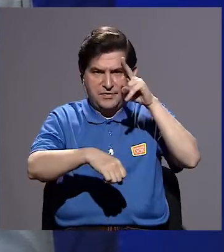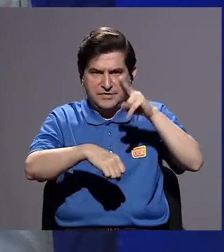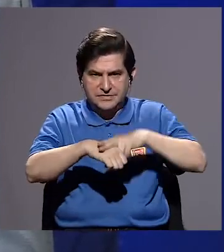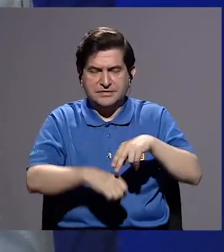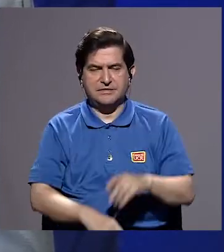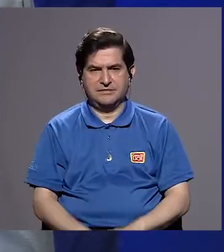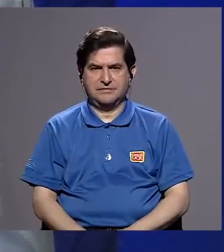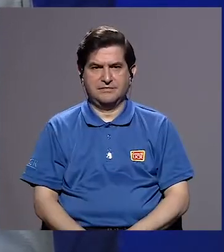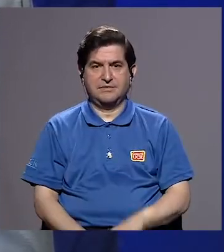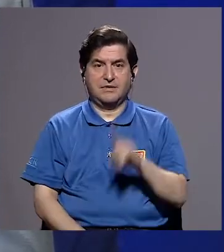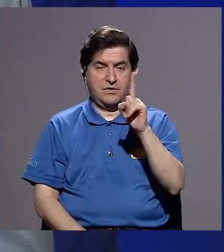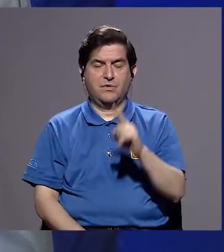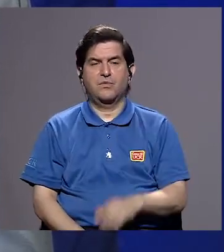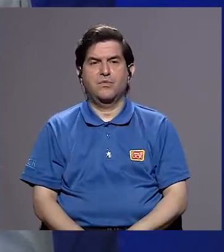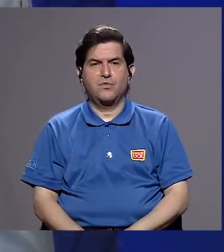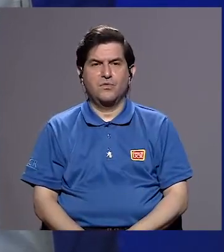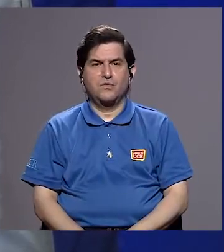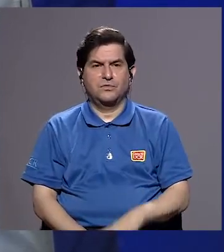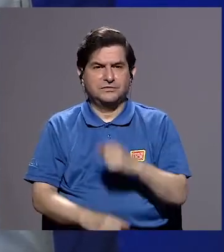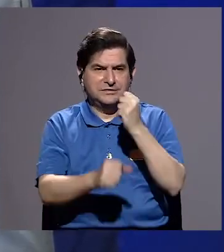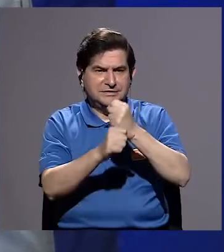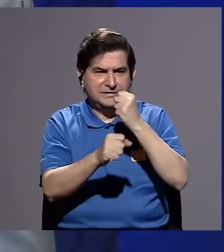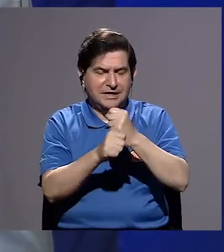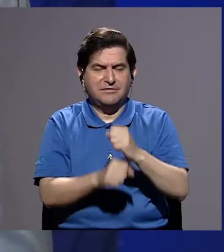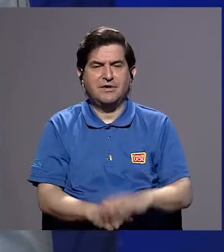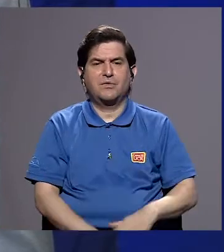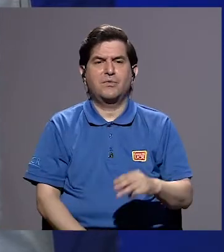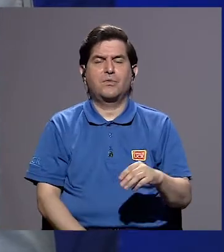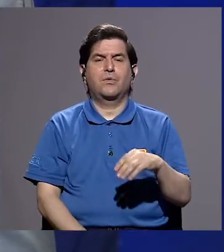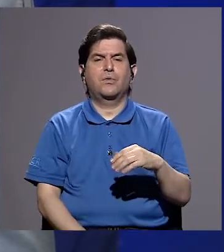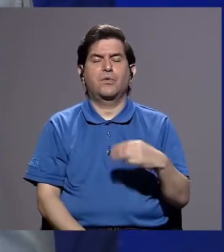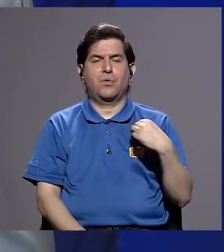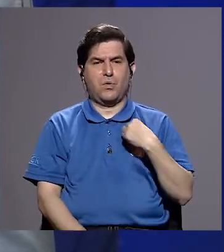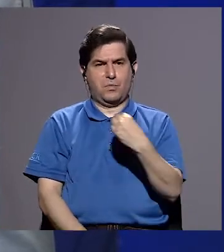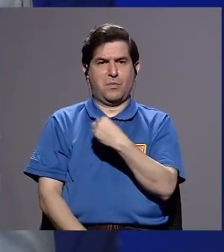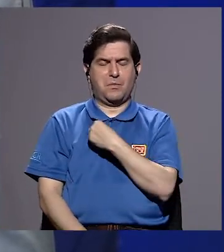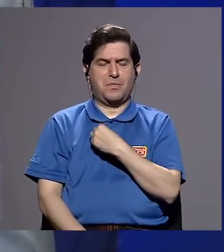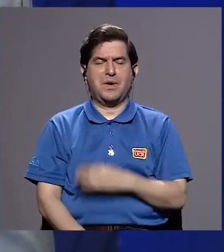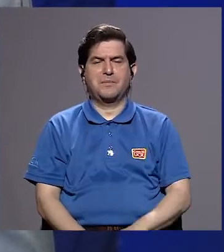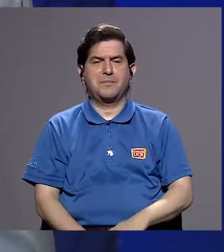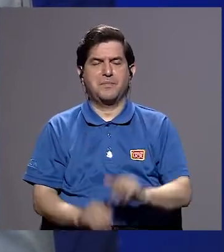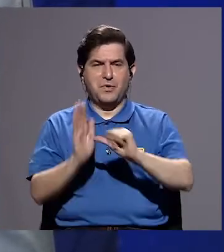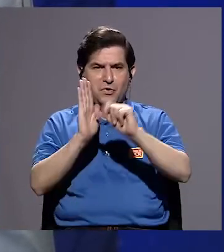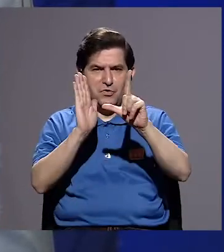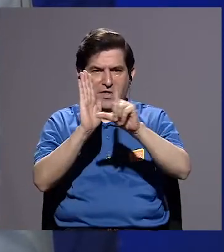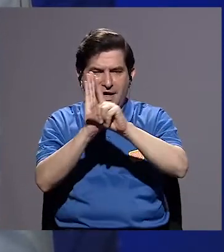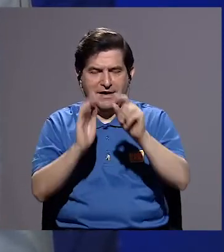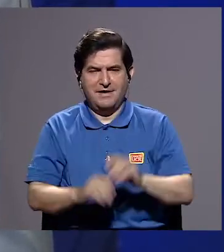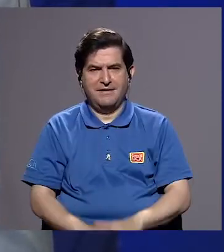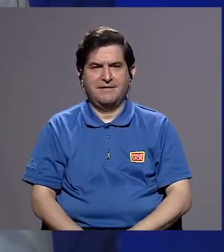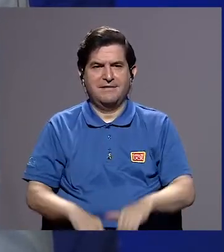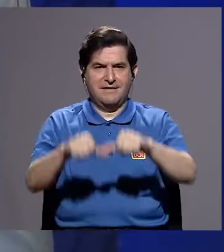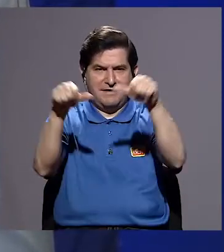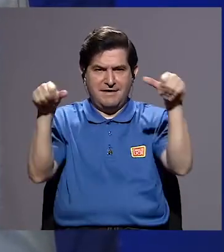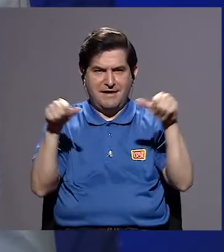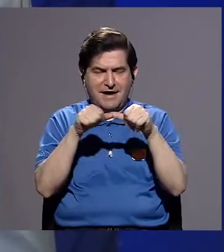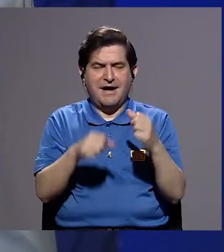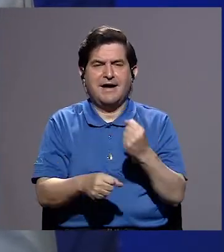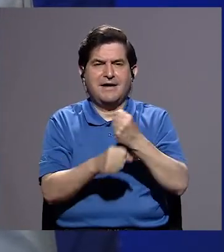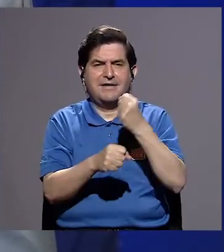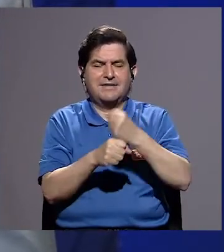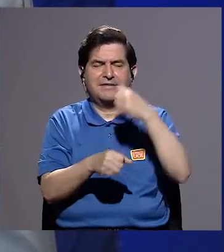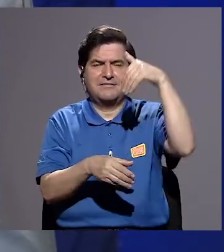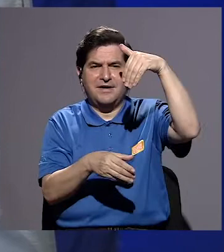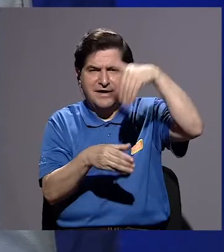nacional, a uno de los cargos de miembro de los supremos poderes. ¿En qué área se